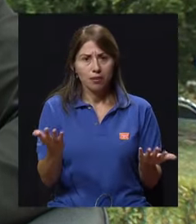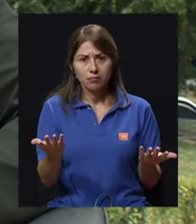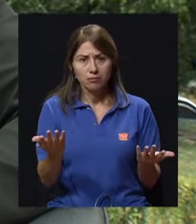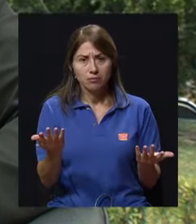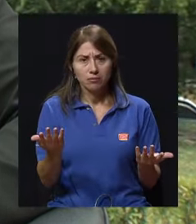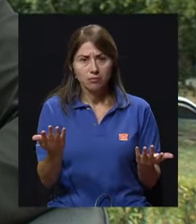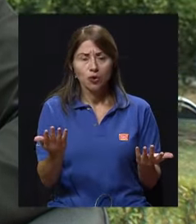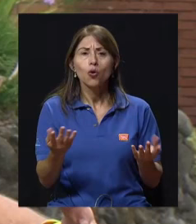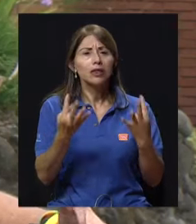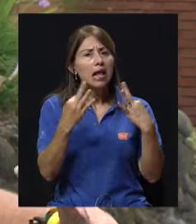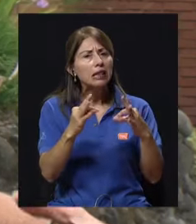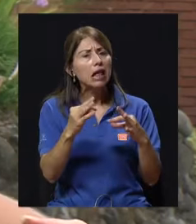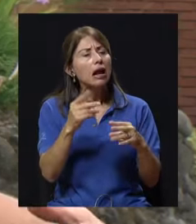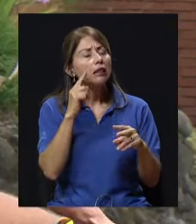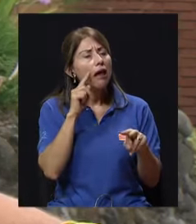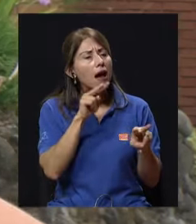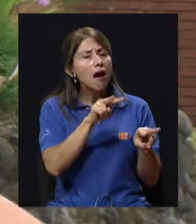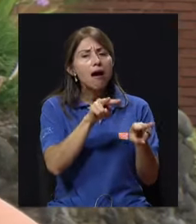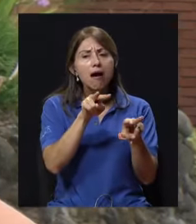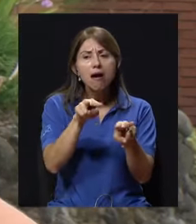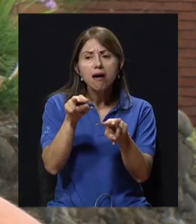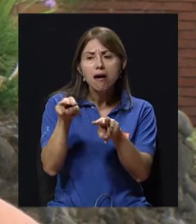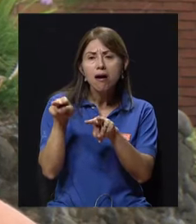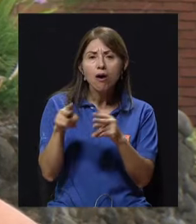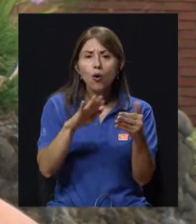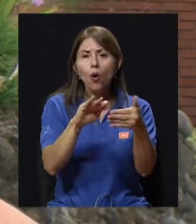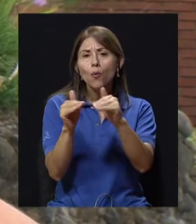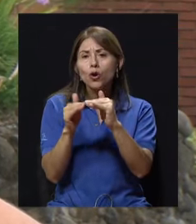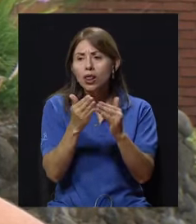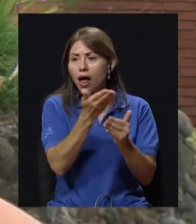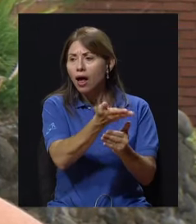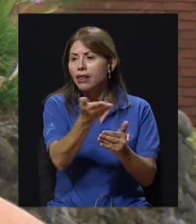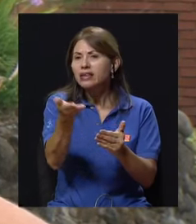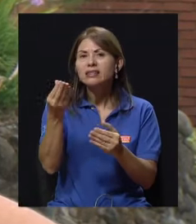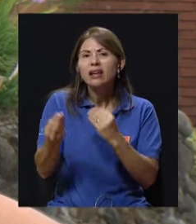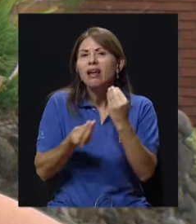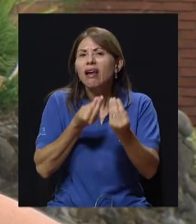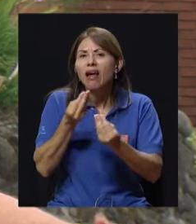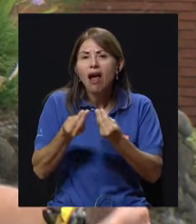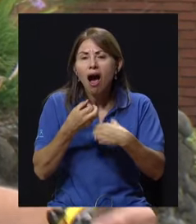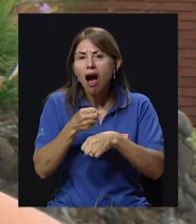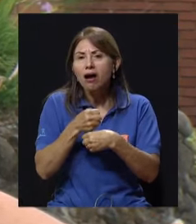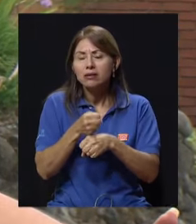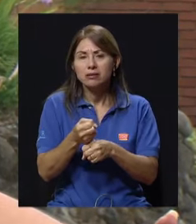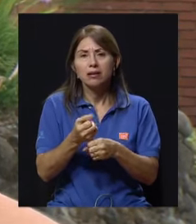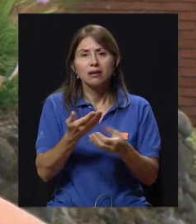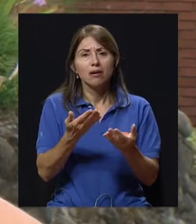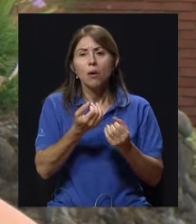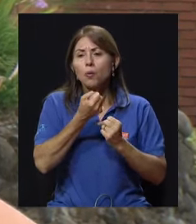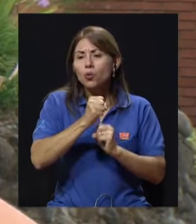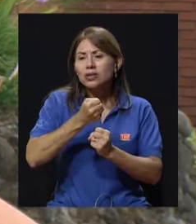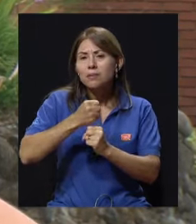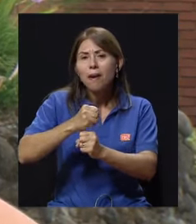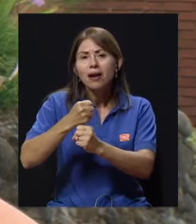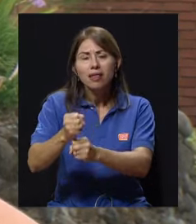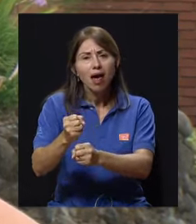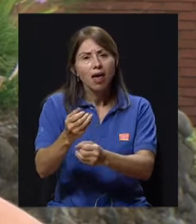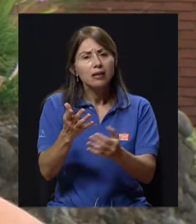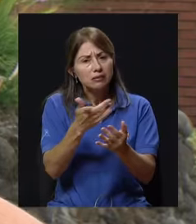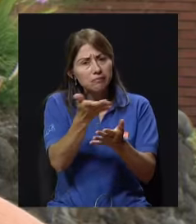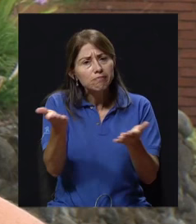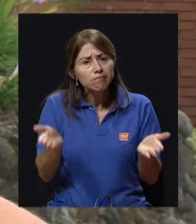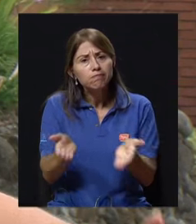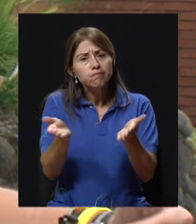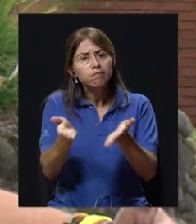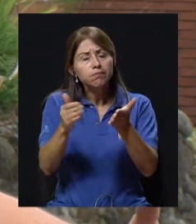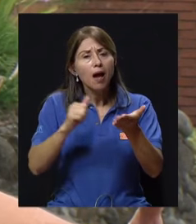sea, tratar de ver en las comunidades, se están desarrollando, ¿verdad? También programas, impulsar en las municipalidades que apoyen al